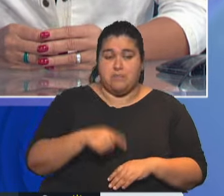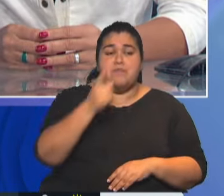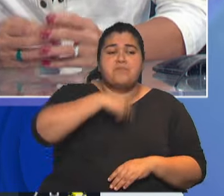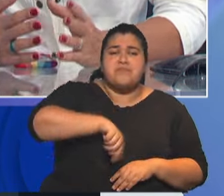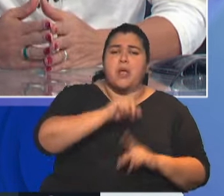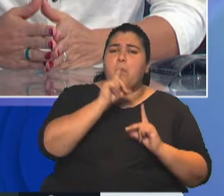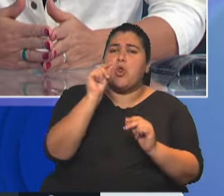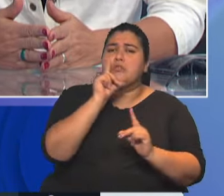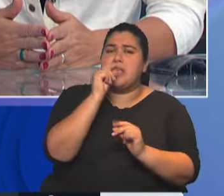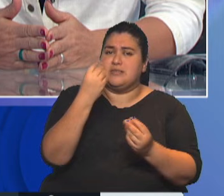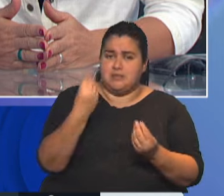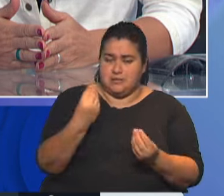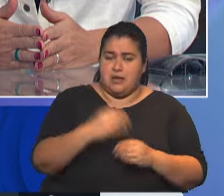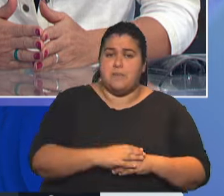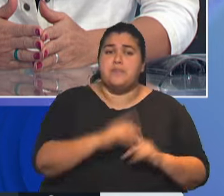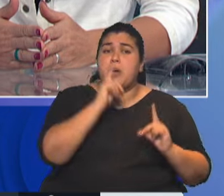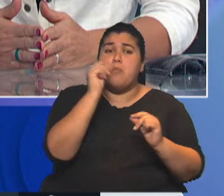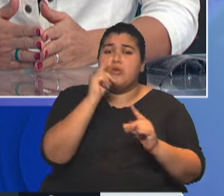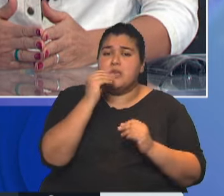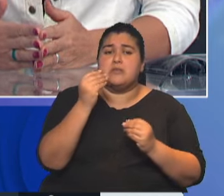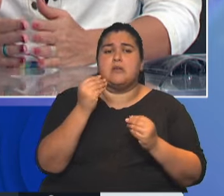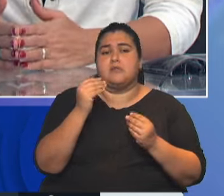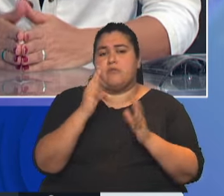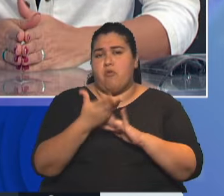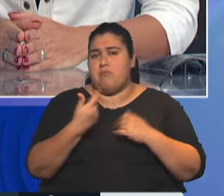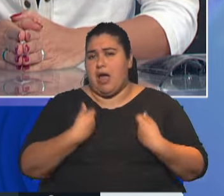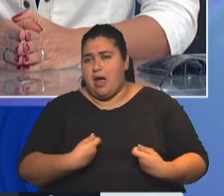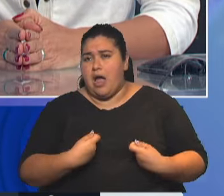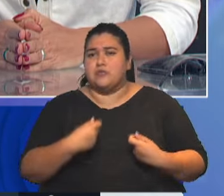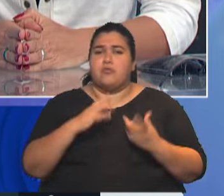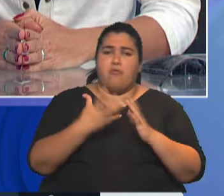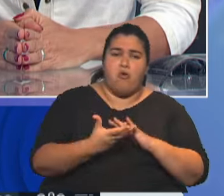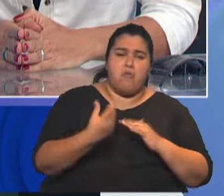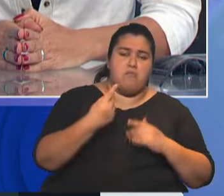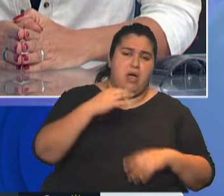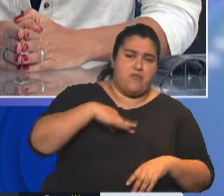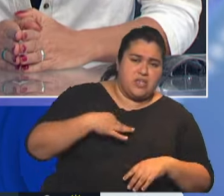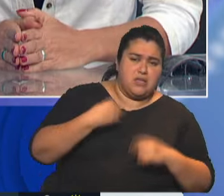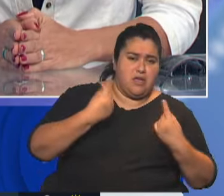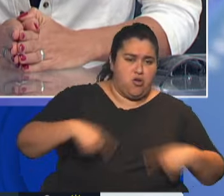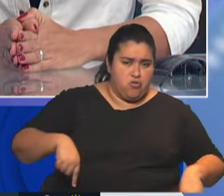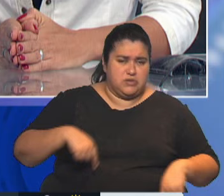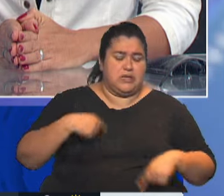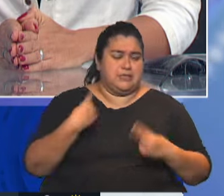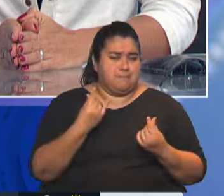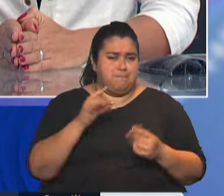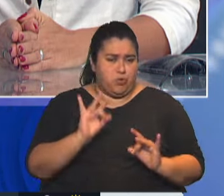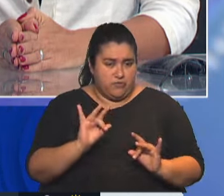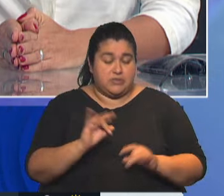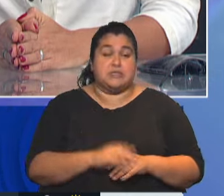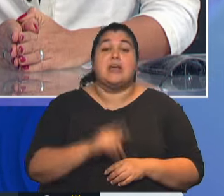por el nivel del costo de vida, por un lado, pero en particular por la ley de bases que